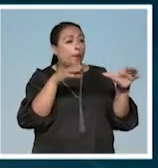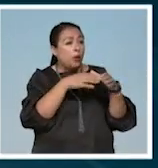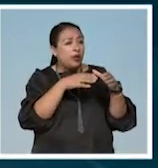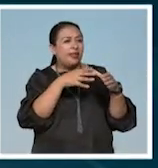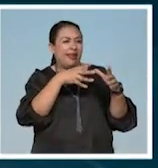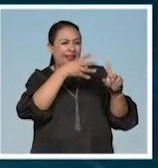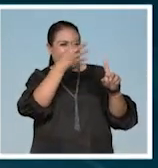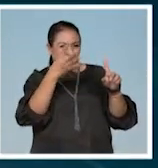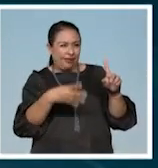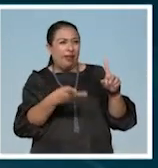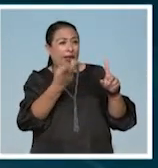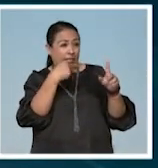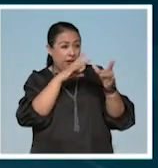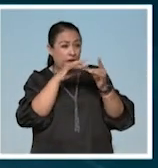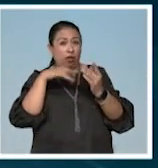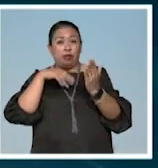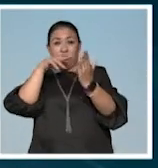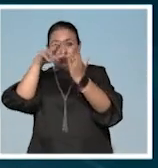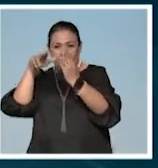LGBT+.